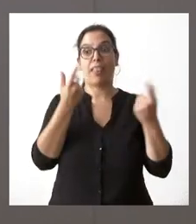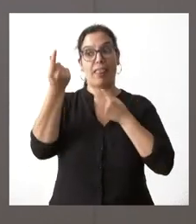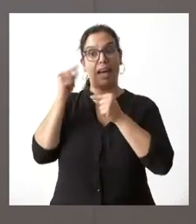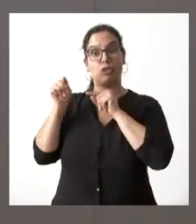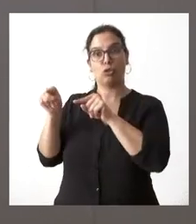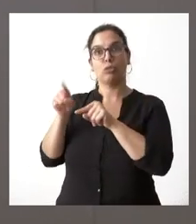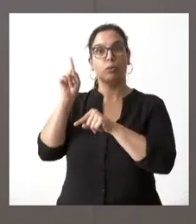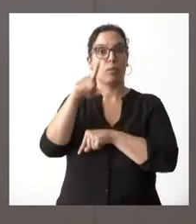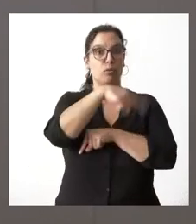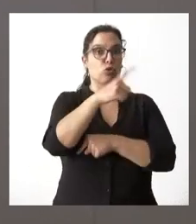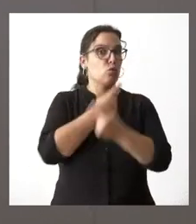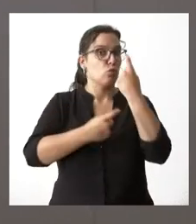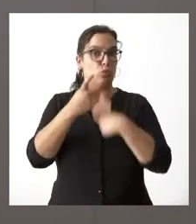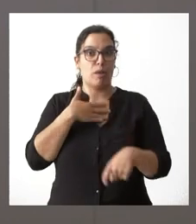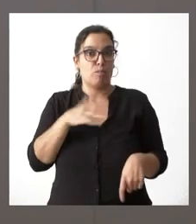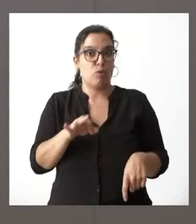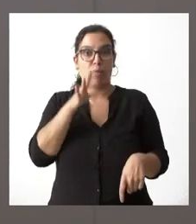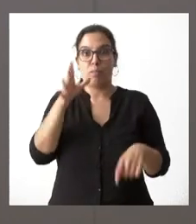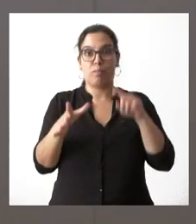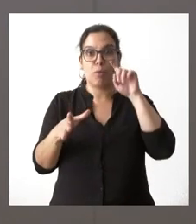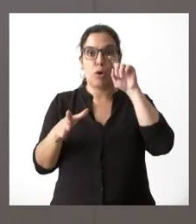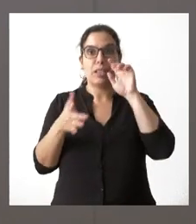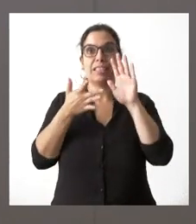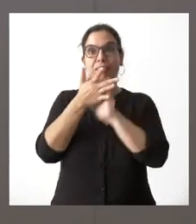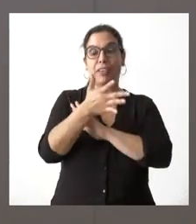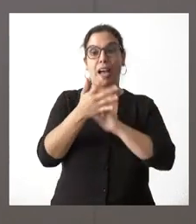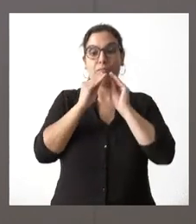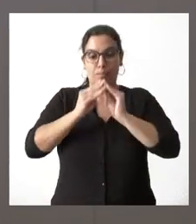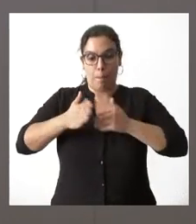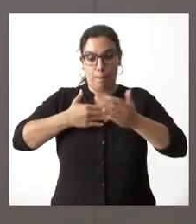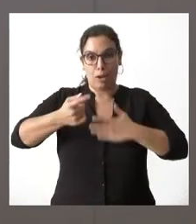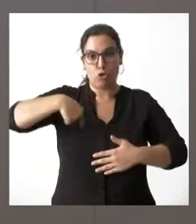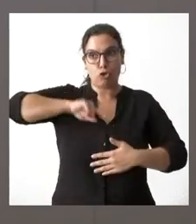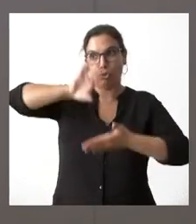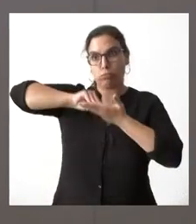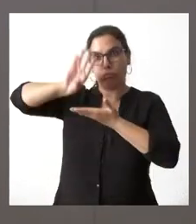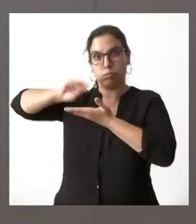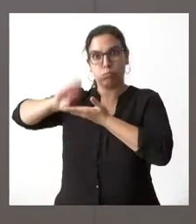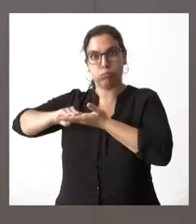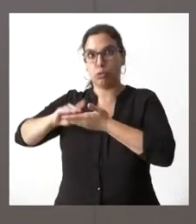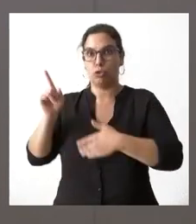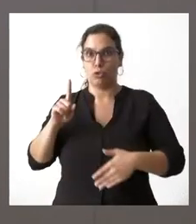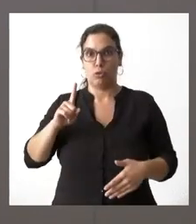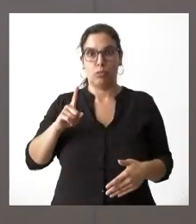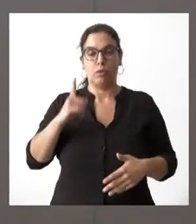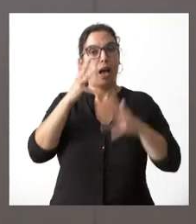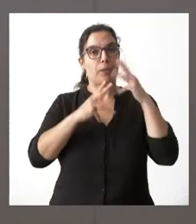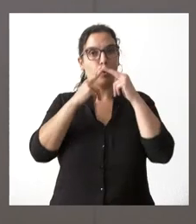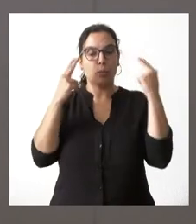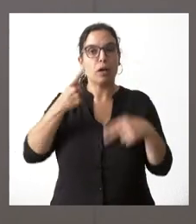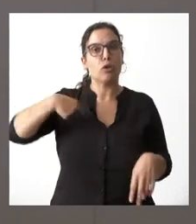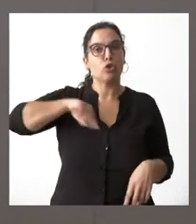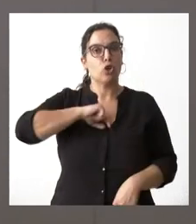consultables por ustedes en términos de que no son datos elaborados por la Junta de Castilla y León la Junta de Castilla y en las administraciones públicas no tenemos un registro